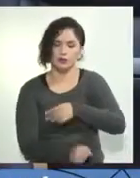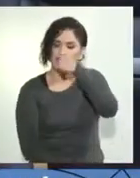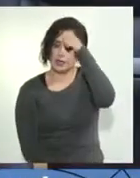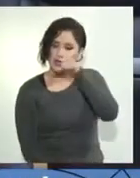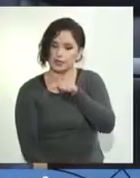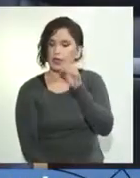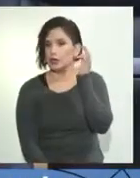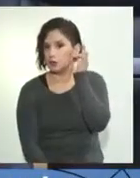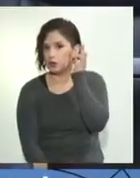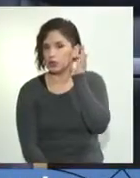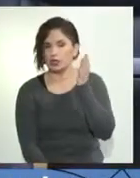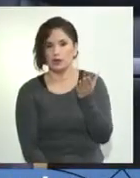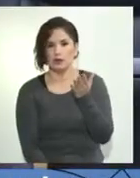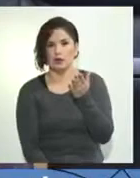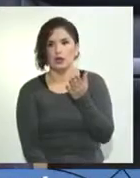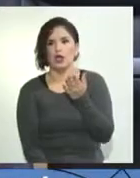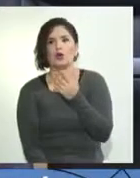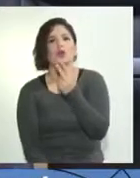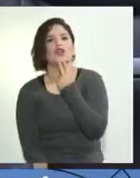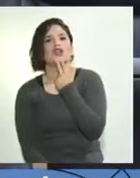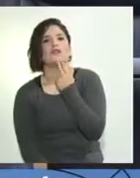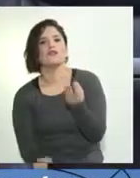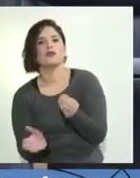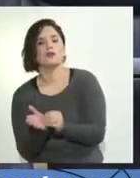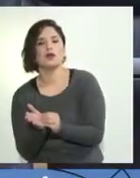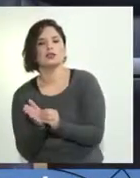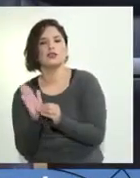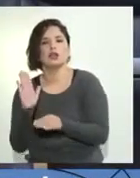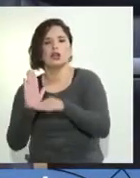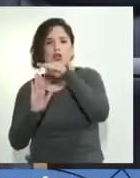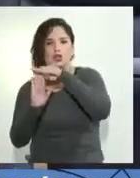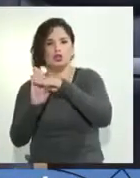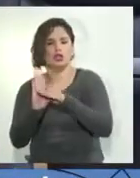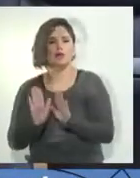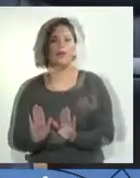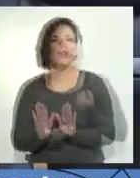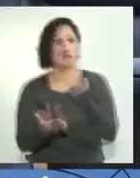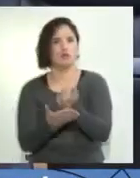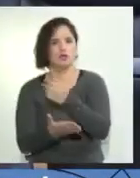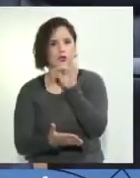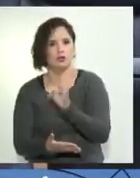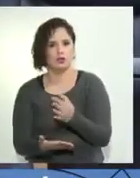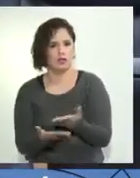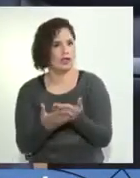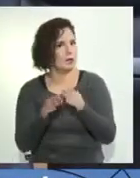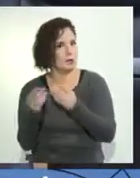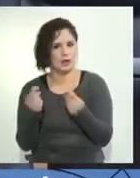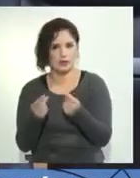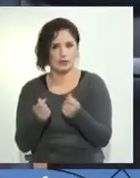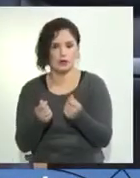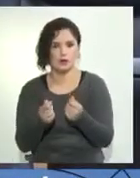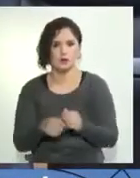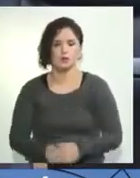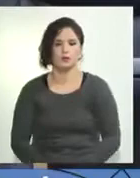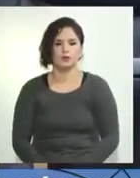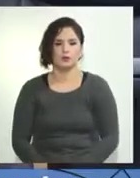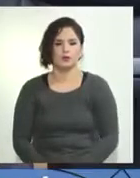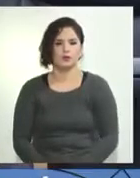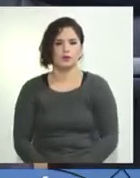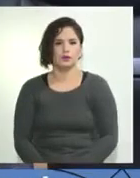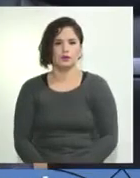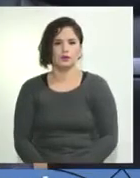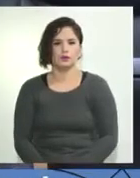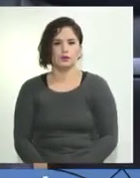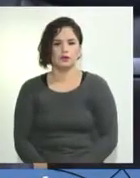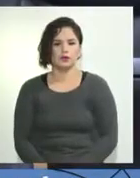por su mayor longevidad aplicando tablas de expectativas de vida diferenciadas por sexo. Persistir en correcciones menores al sistema de